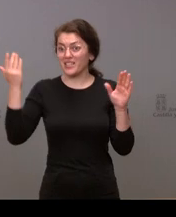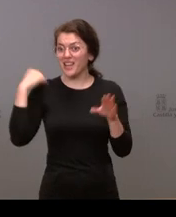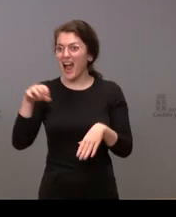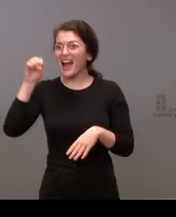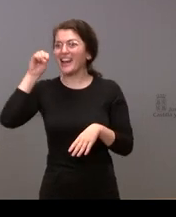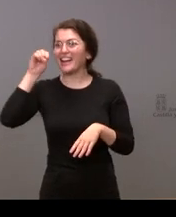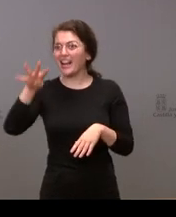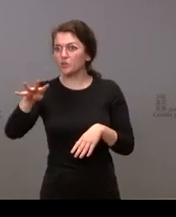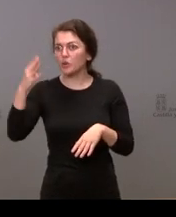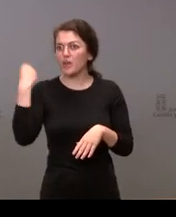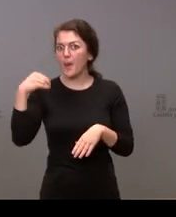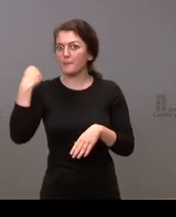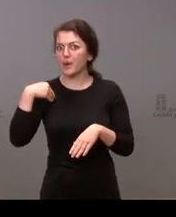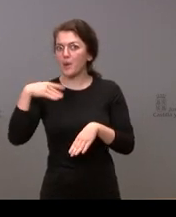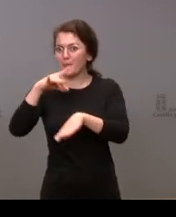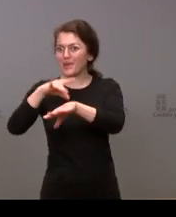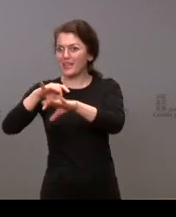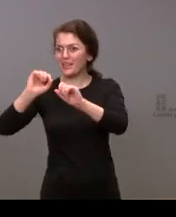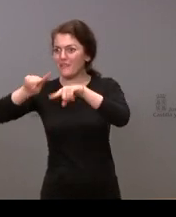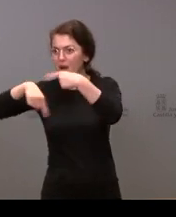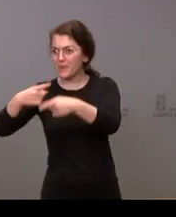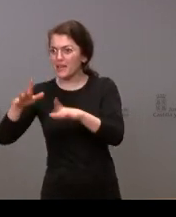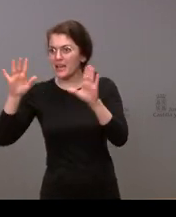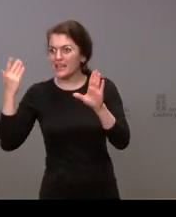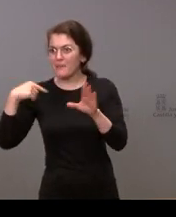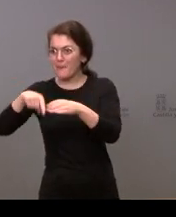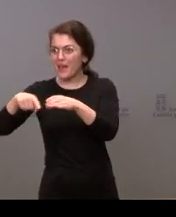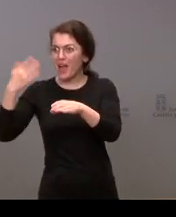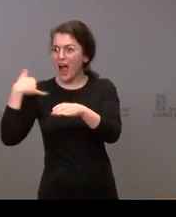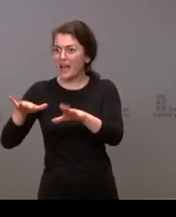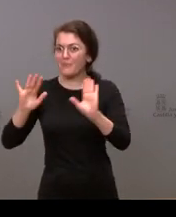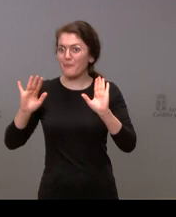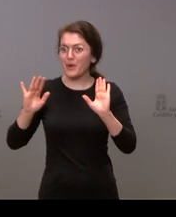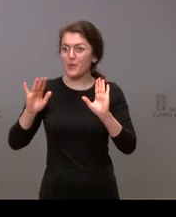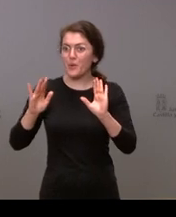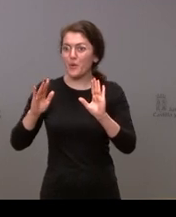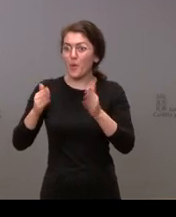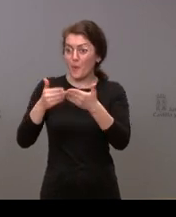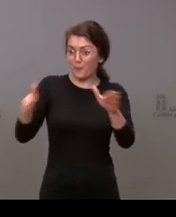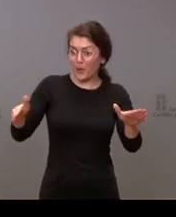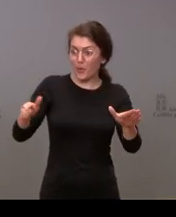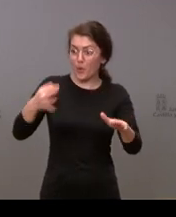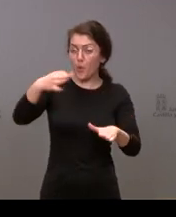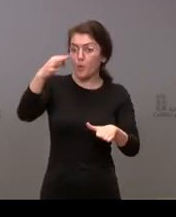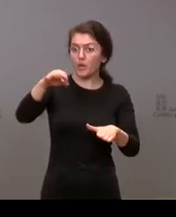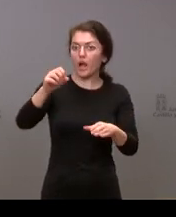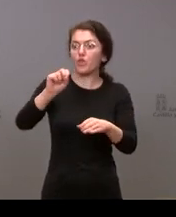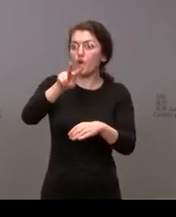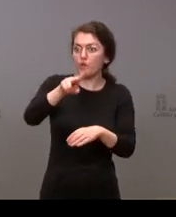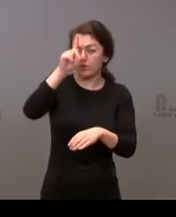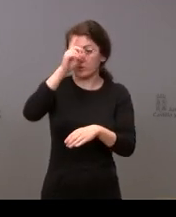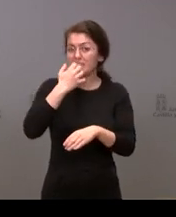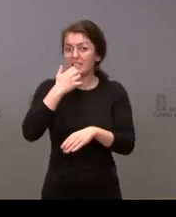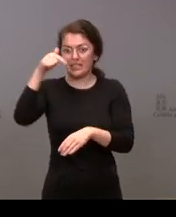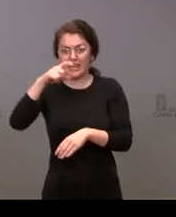de medicina de familia pero solo se convocaron 12 el año pasado no sé si este año se recuperaron las 14 muchas gracias